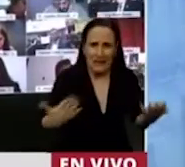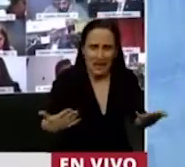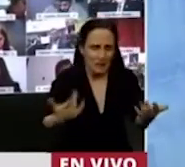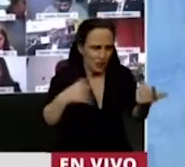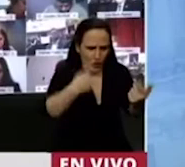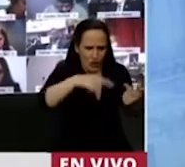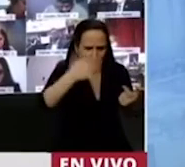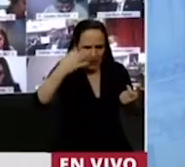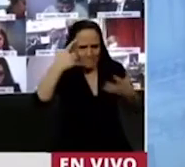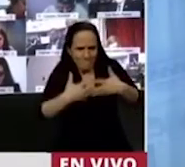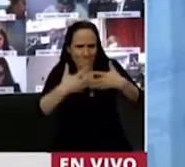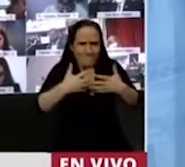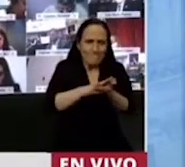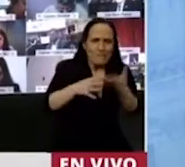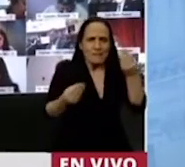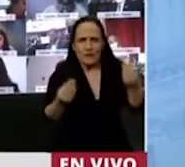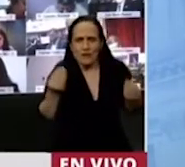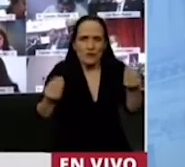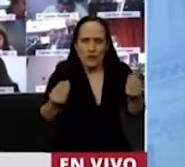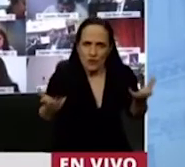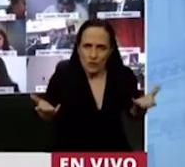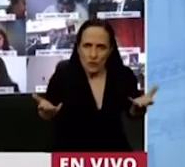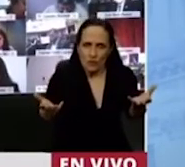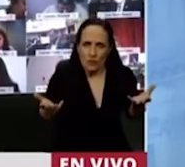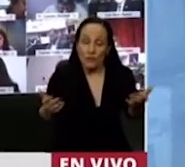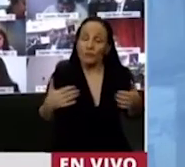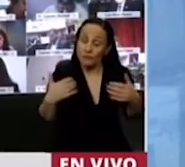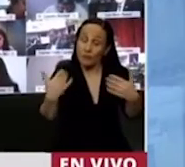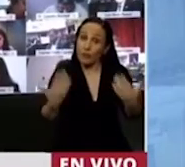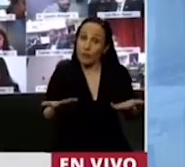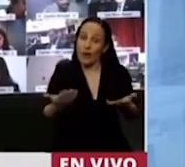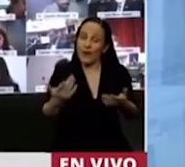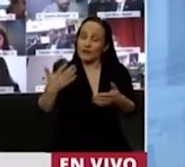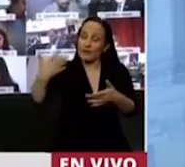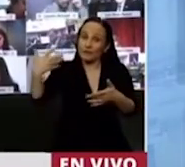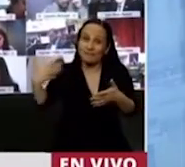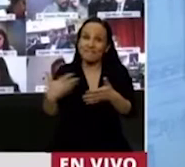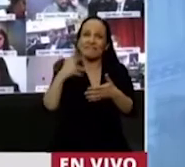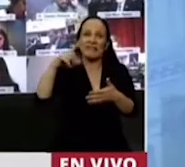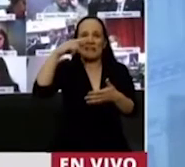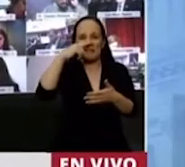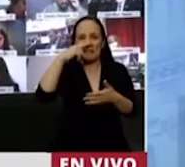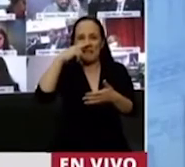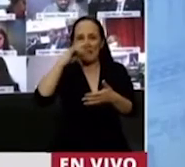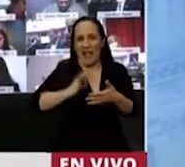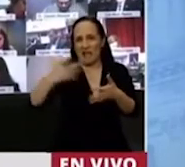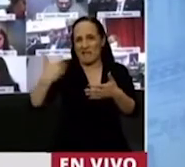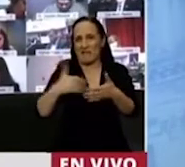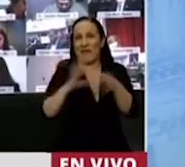repensarla. Por eso, 37 años de democracia y con lo de Chile ayer,